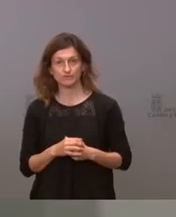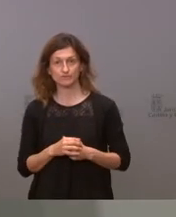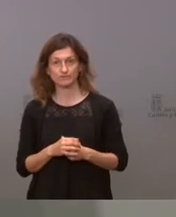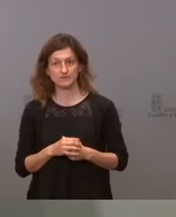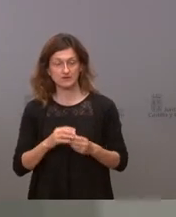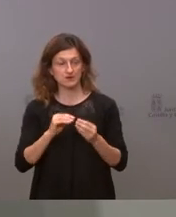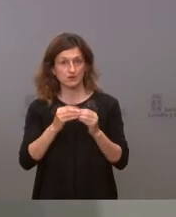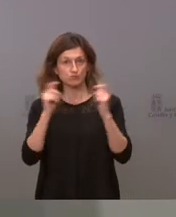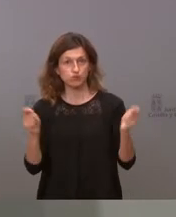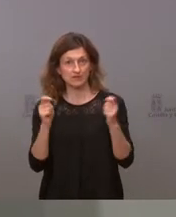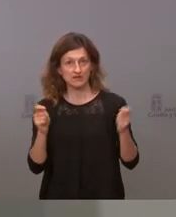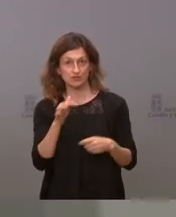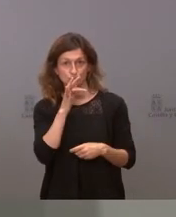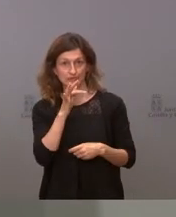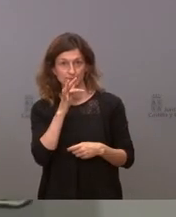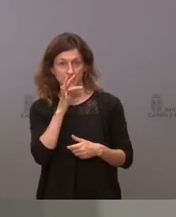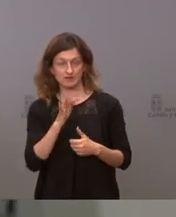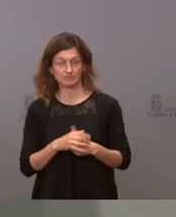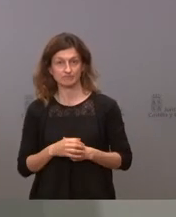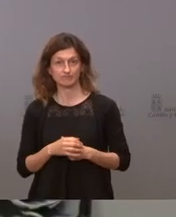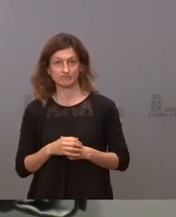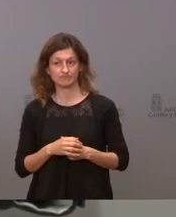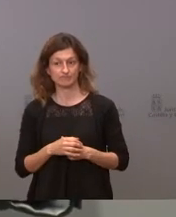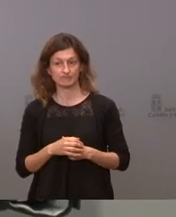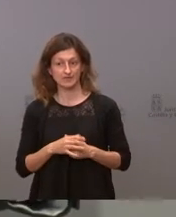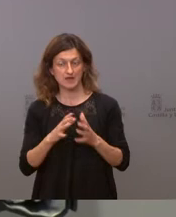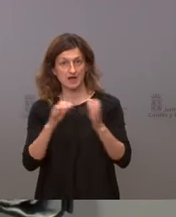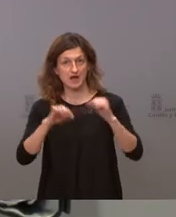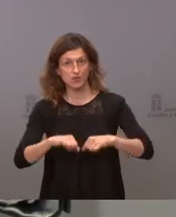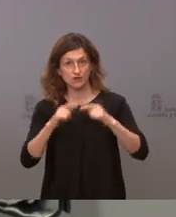aplicar no está publicado nosotros no vamos a aplicar ese acuerdo